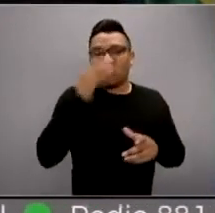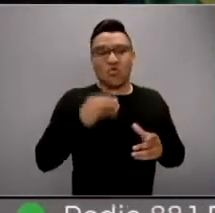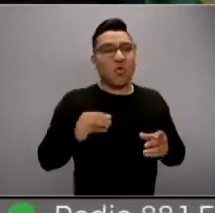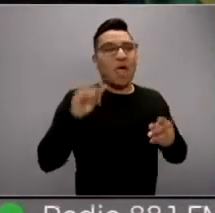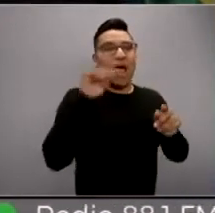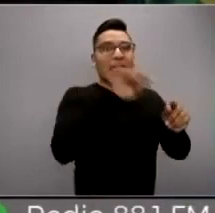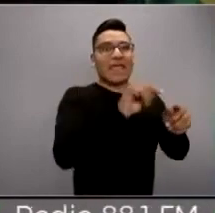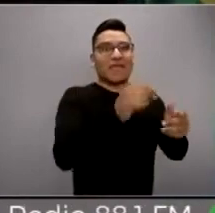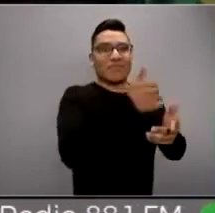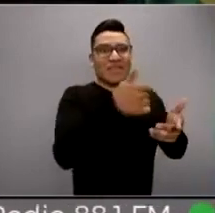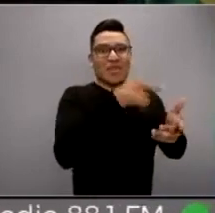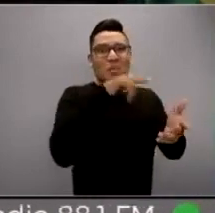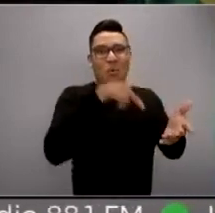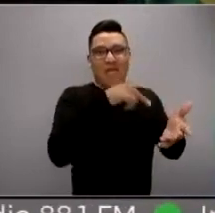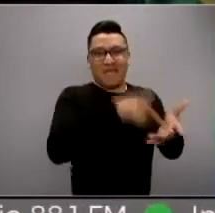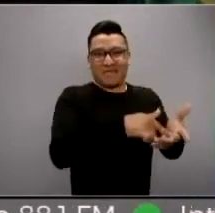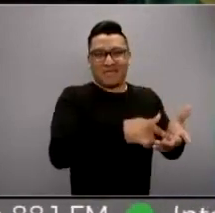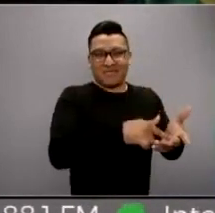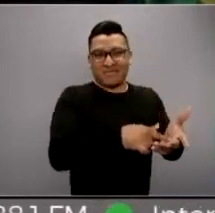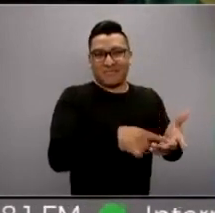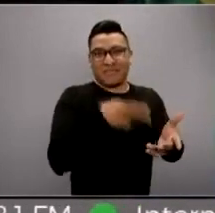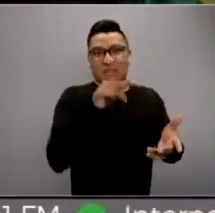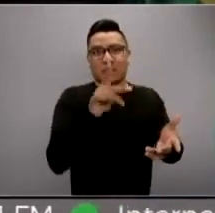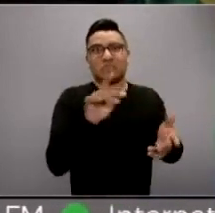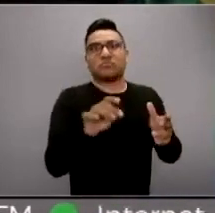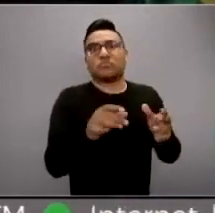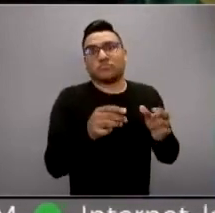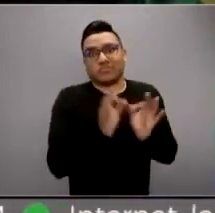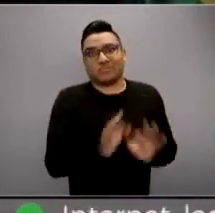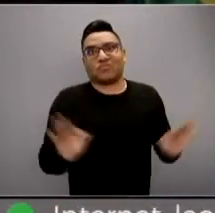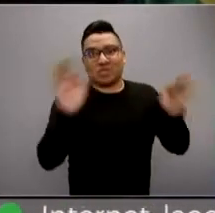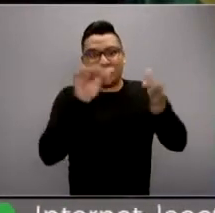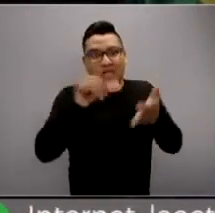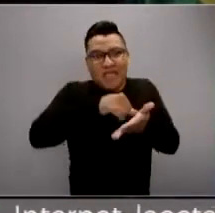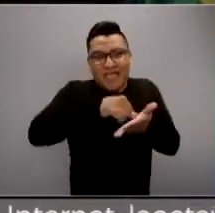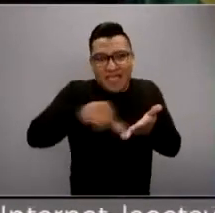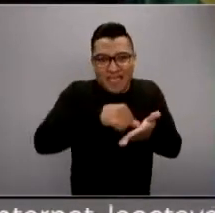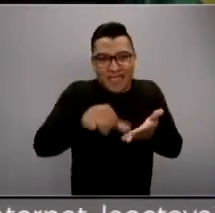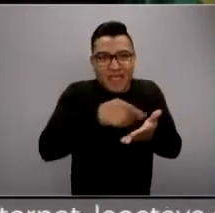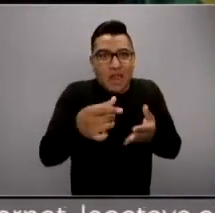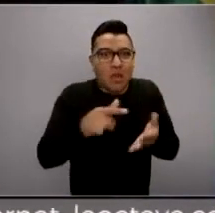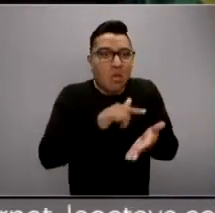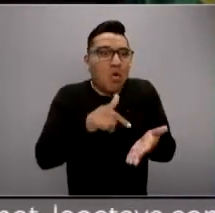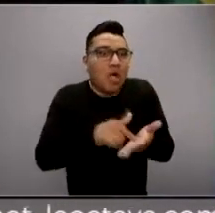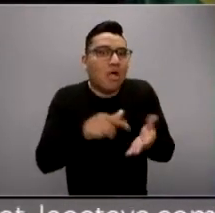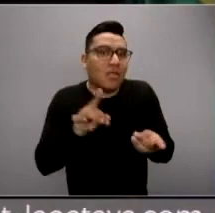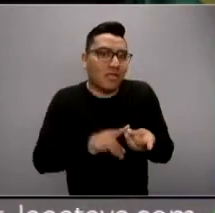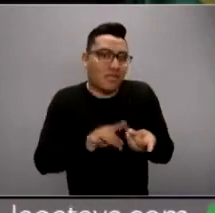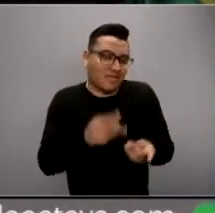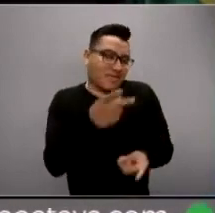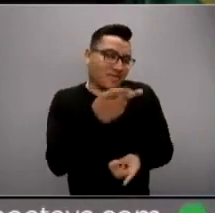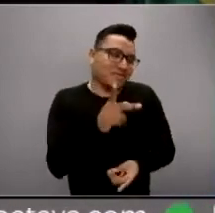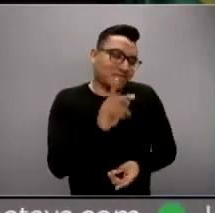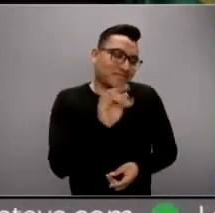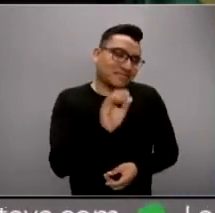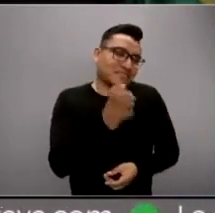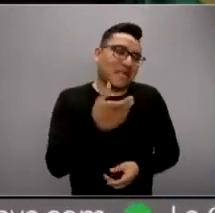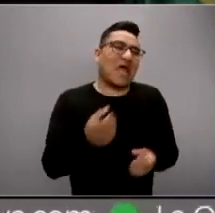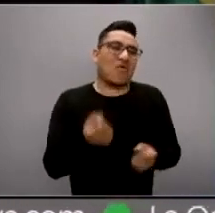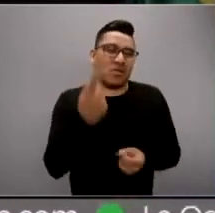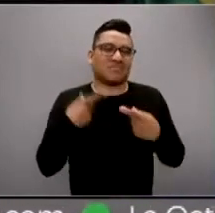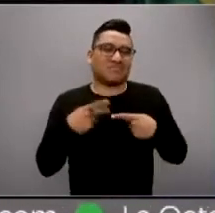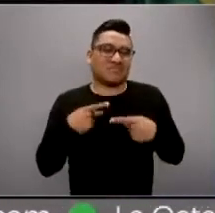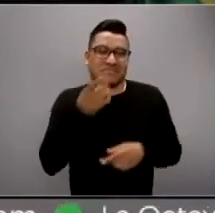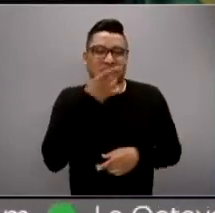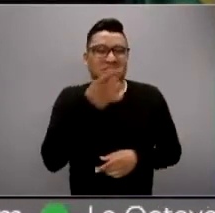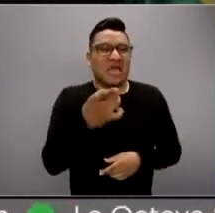porque como que tampoco nadie se toma la labor de deshabilitar y desactivar estas cosas. La pregunta es si quisieran hacerlo, porque también muchas personas pues como que